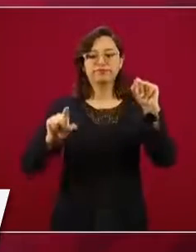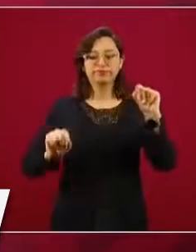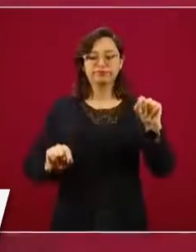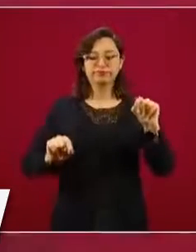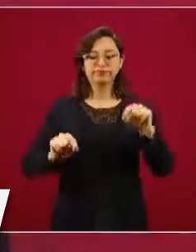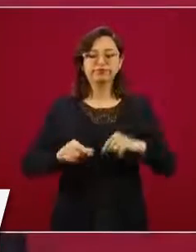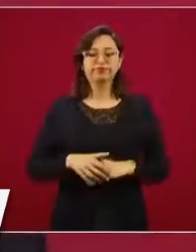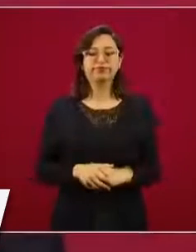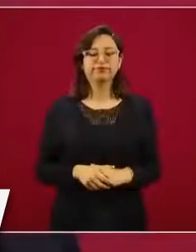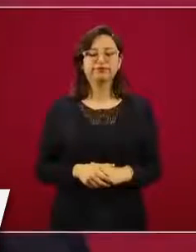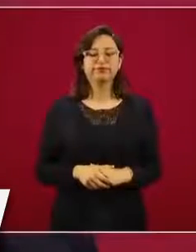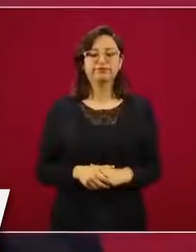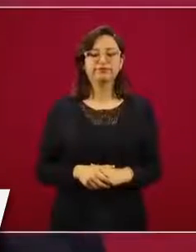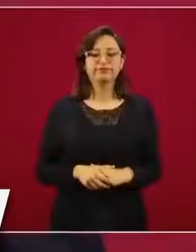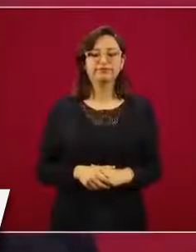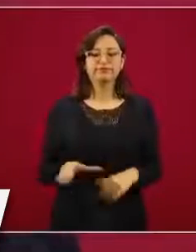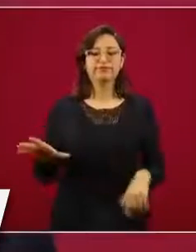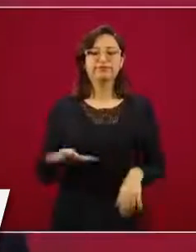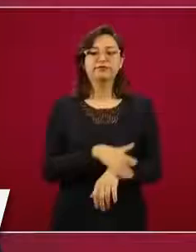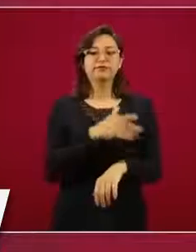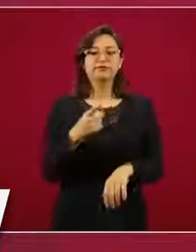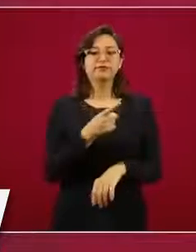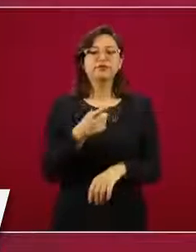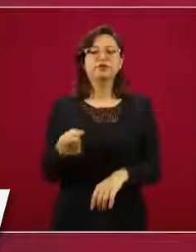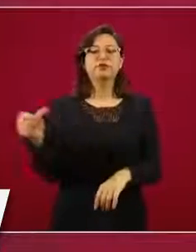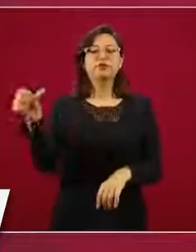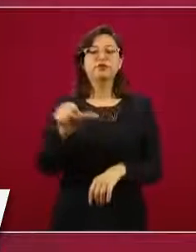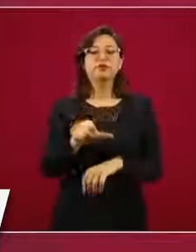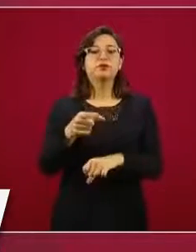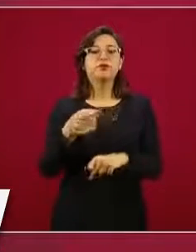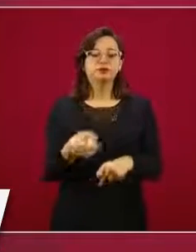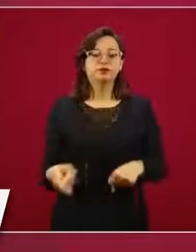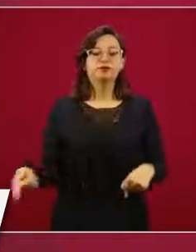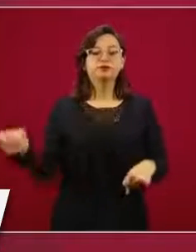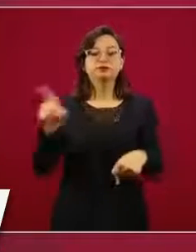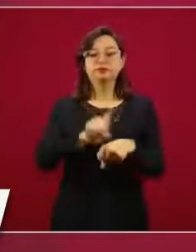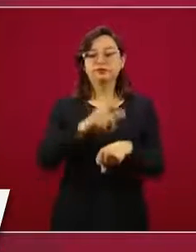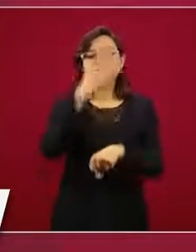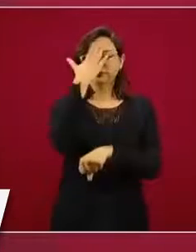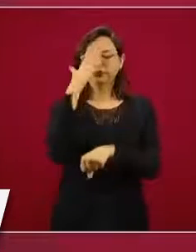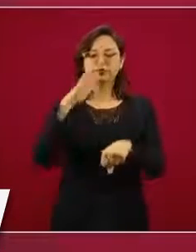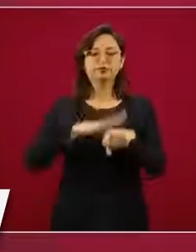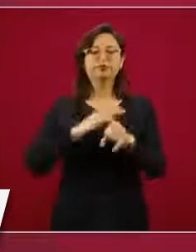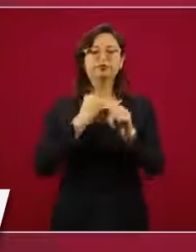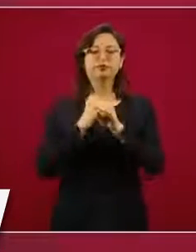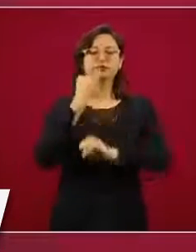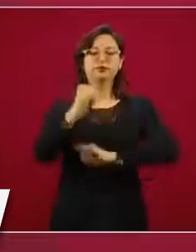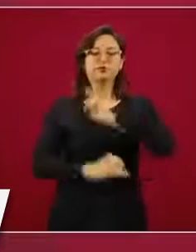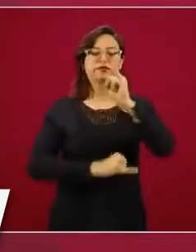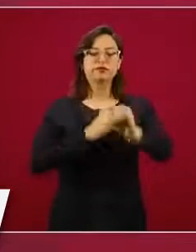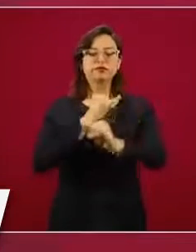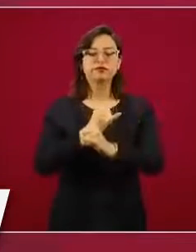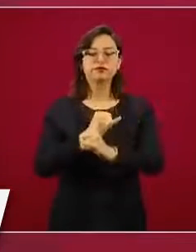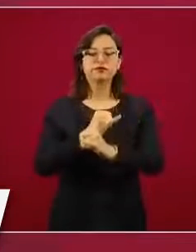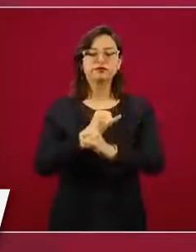porque hoy se conmemora el Día Internacional